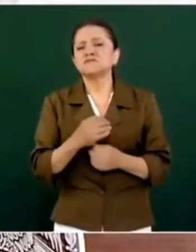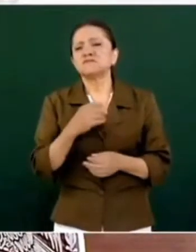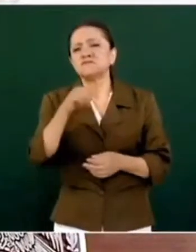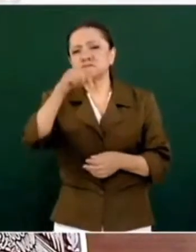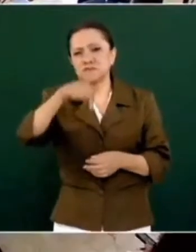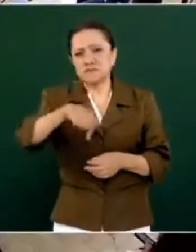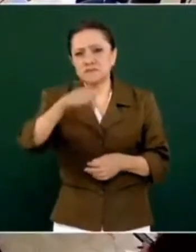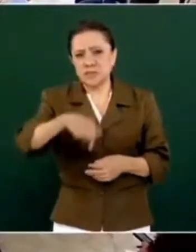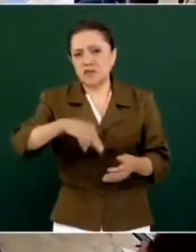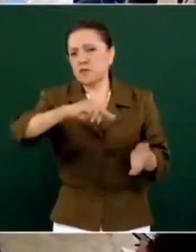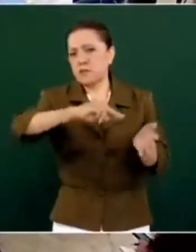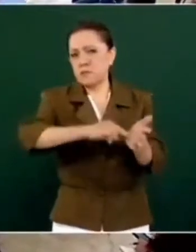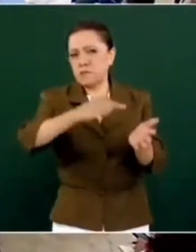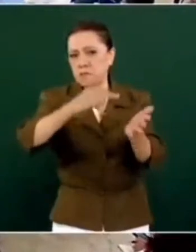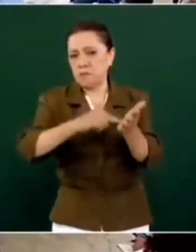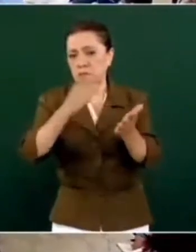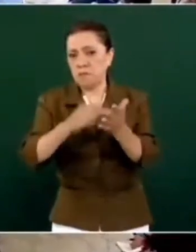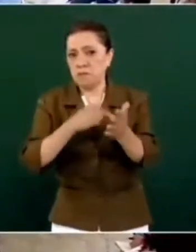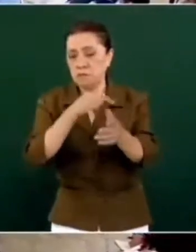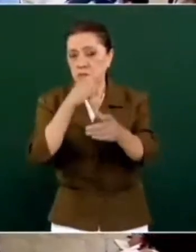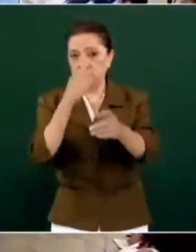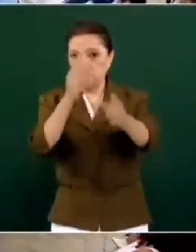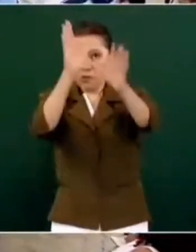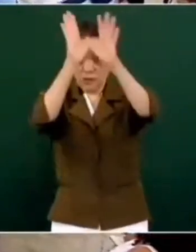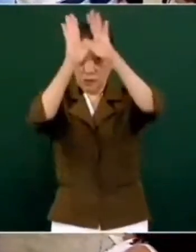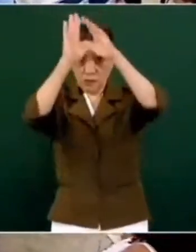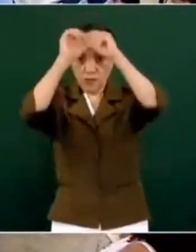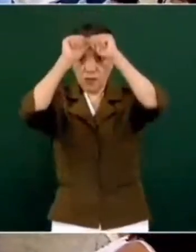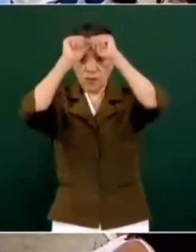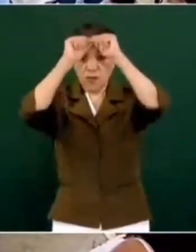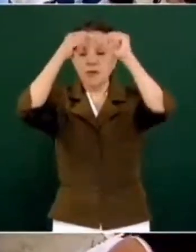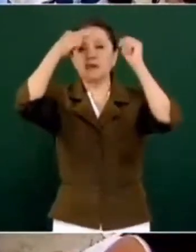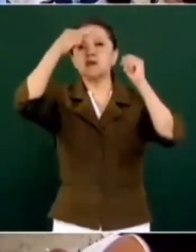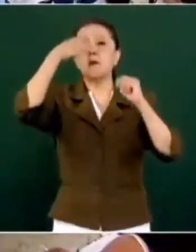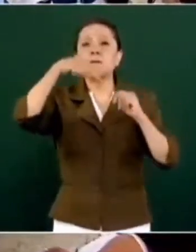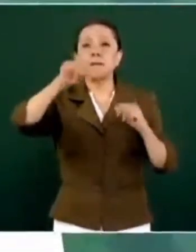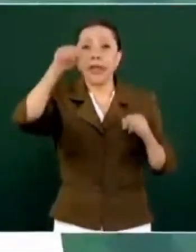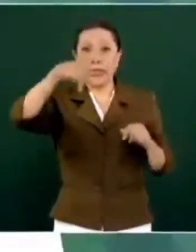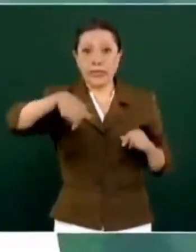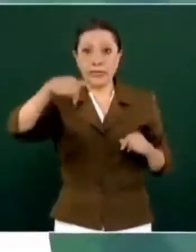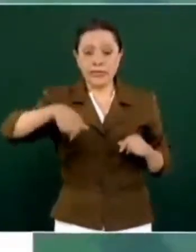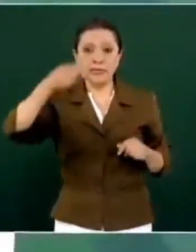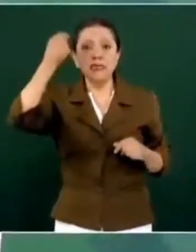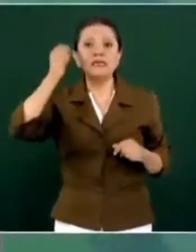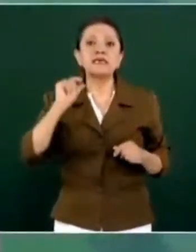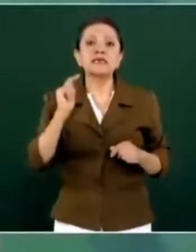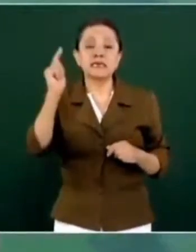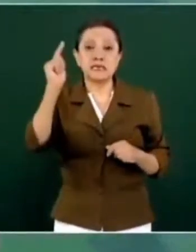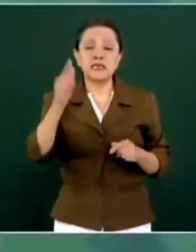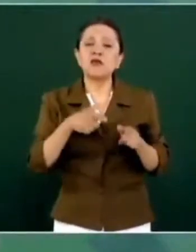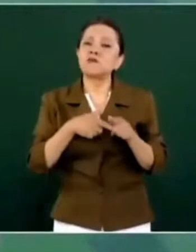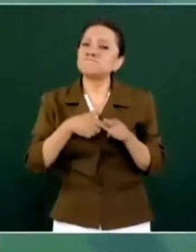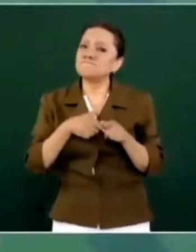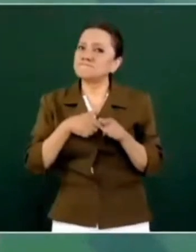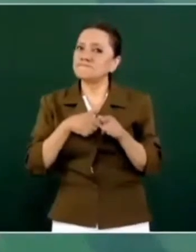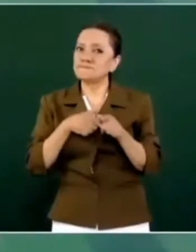suscribir para que en Guerrero continúe